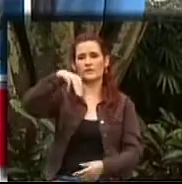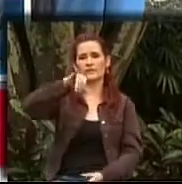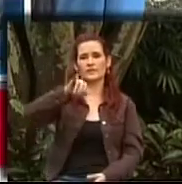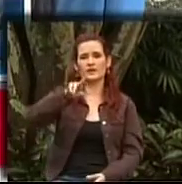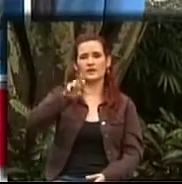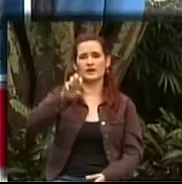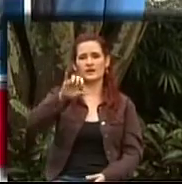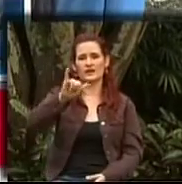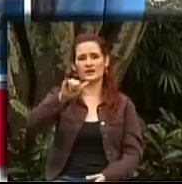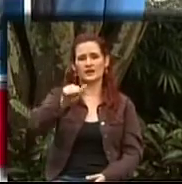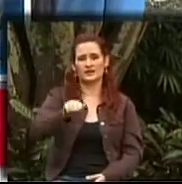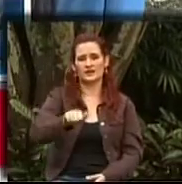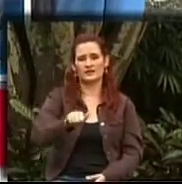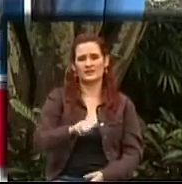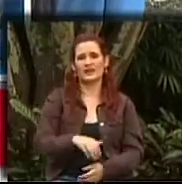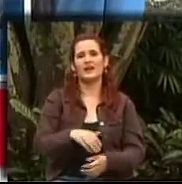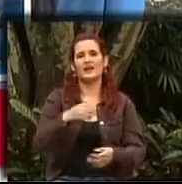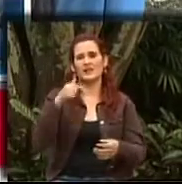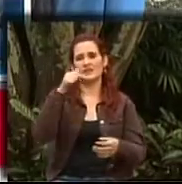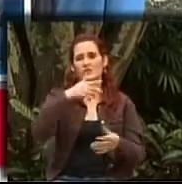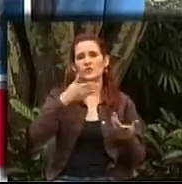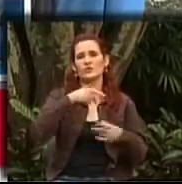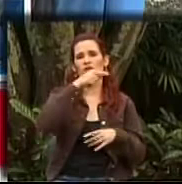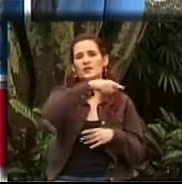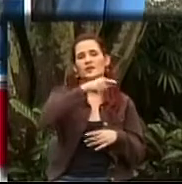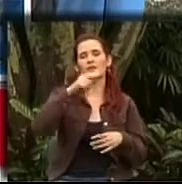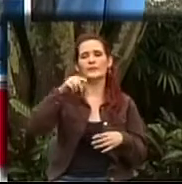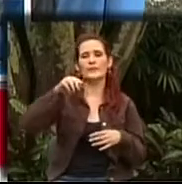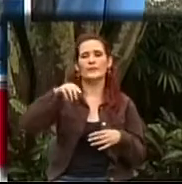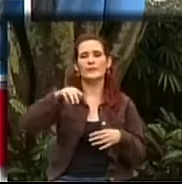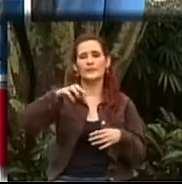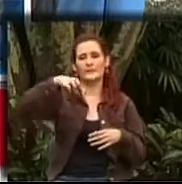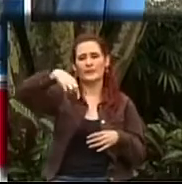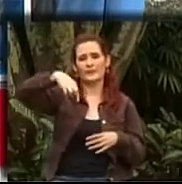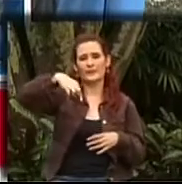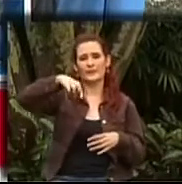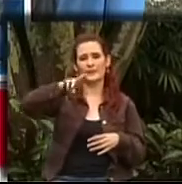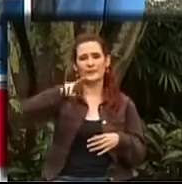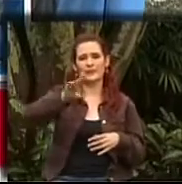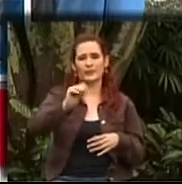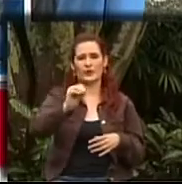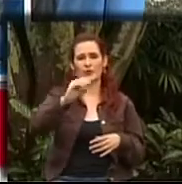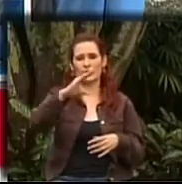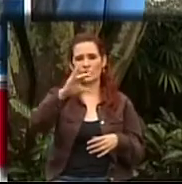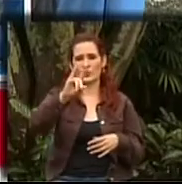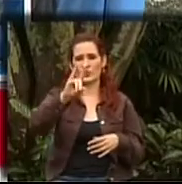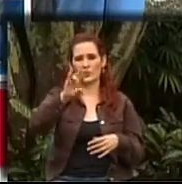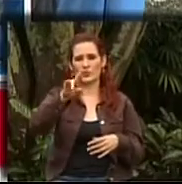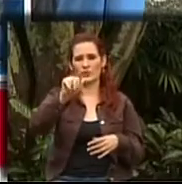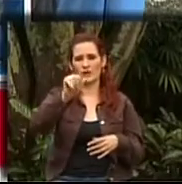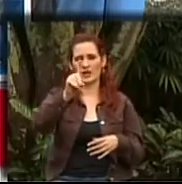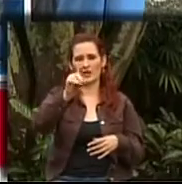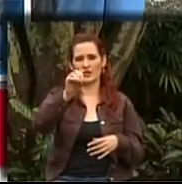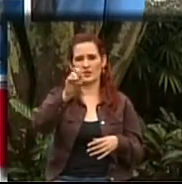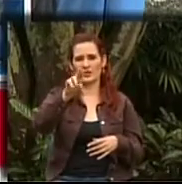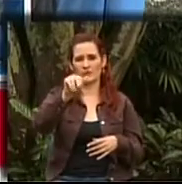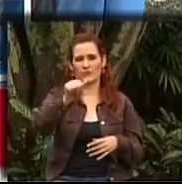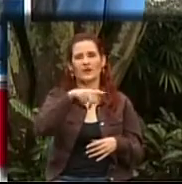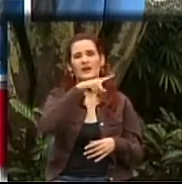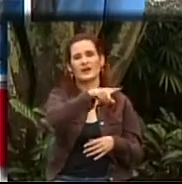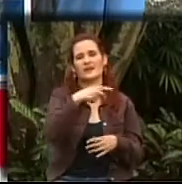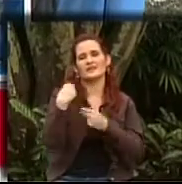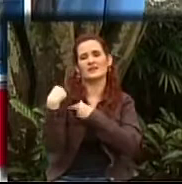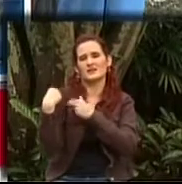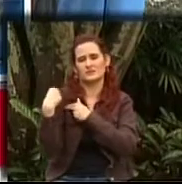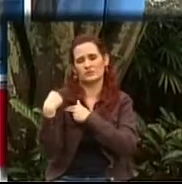Procuraduría de aquí de la Oriental, Mireia García. Pero entonces, ella me